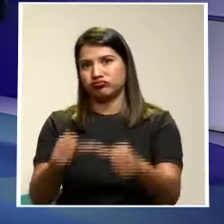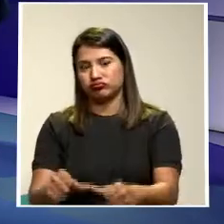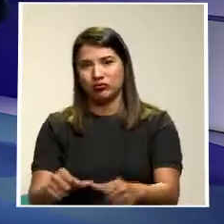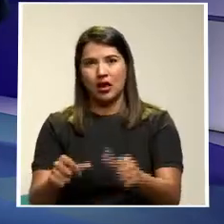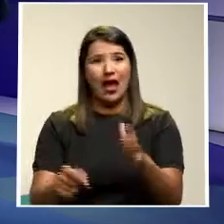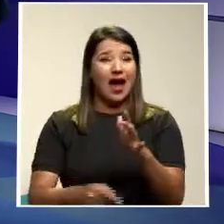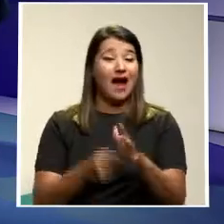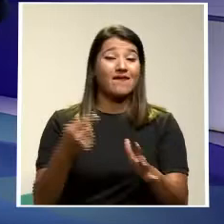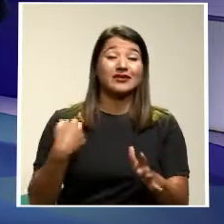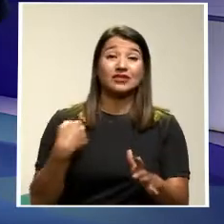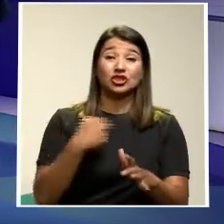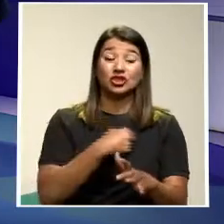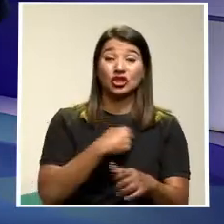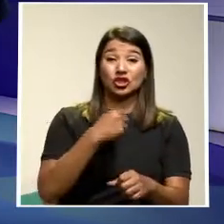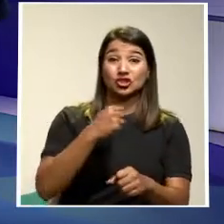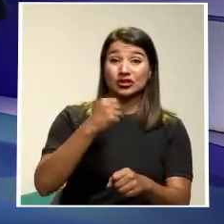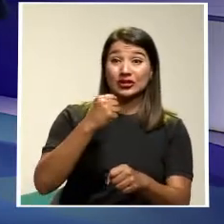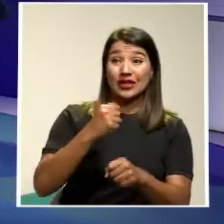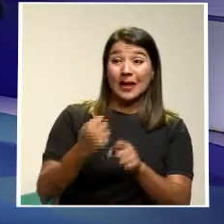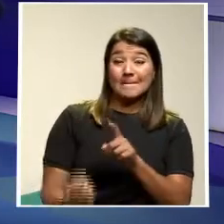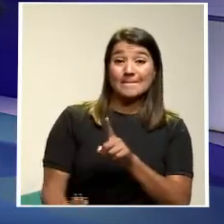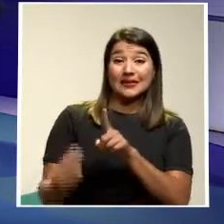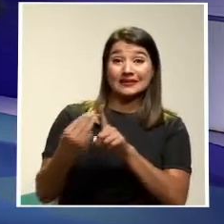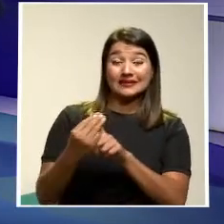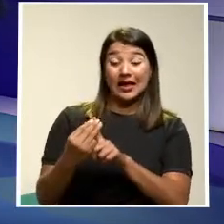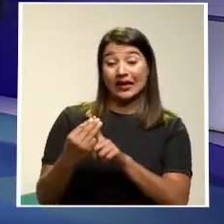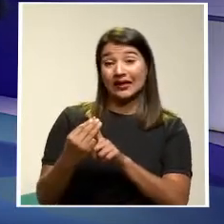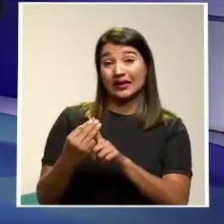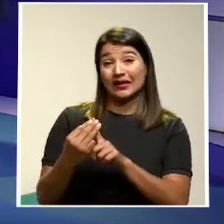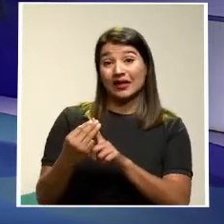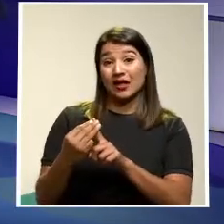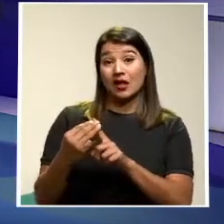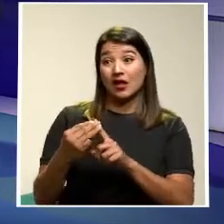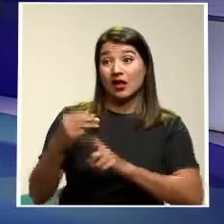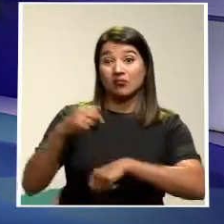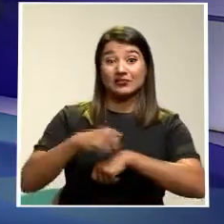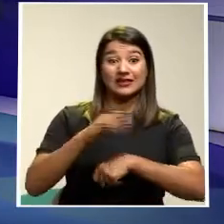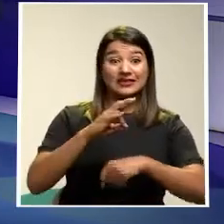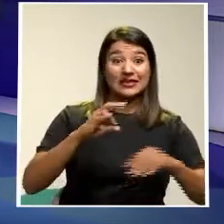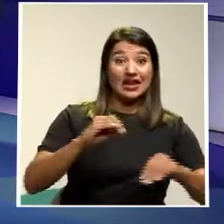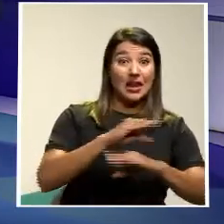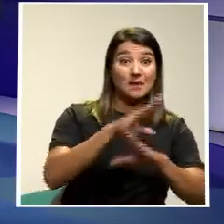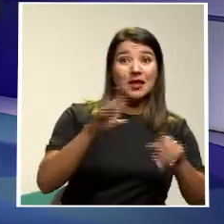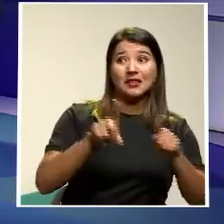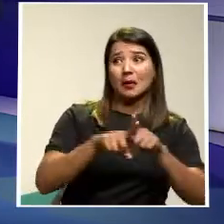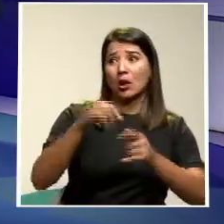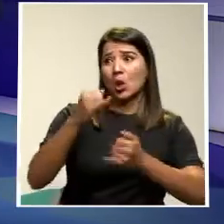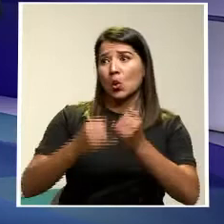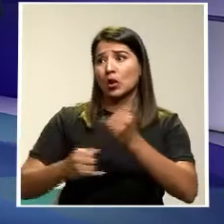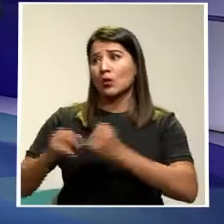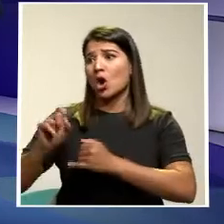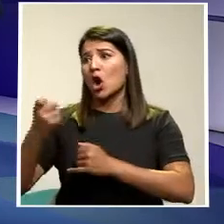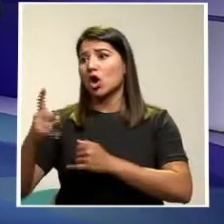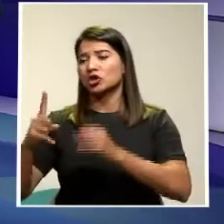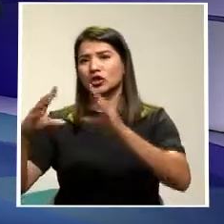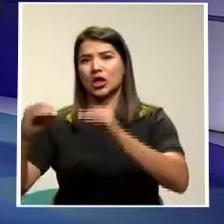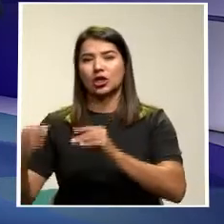le entra Un mensaje Por el Por el chat De la empresa A las 7 de la mañana Y le entra el último A las 11 de la noche